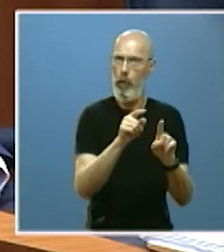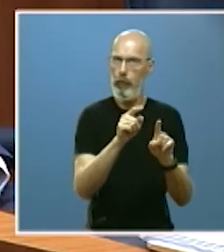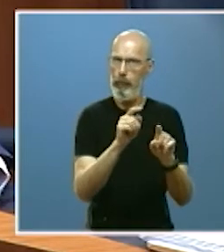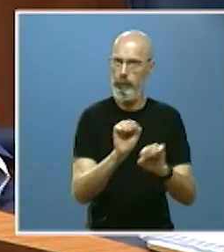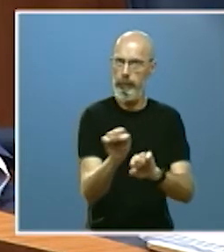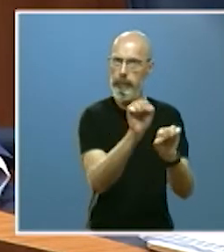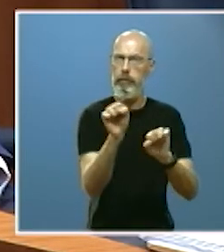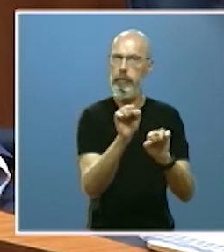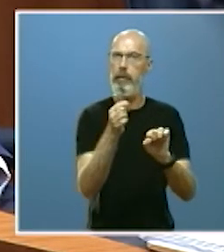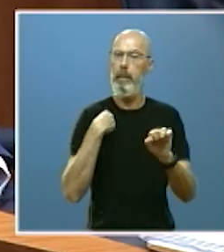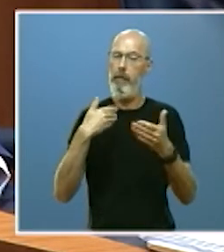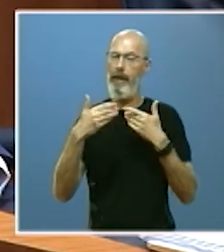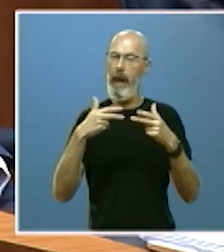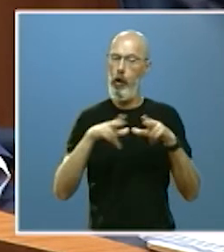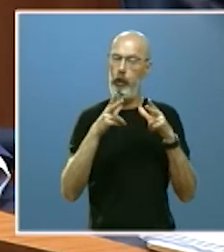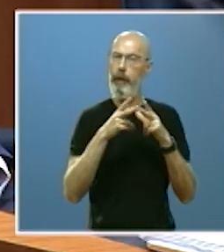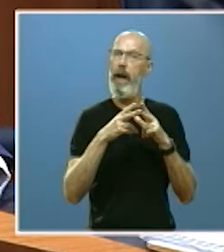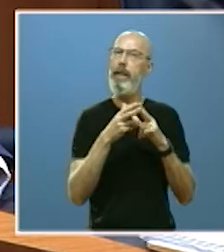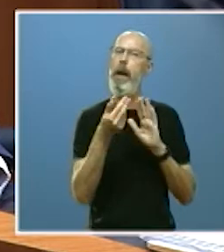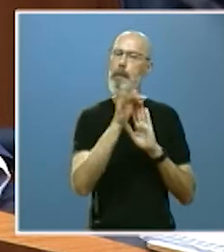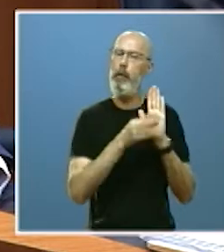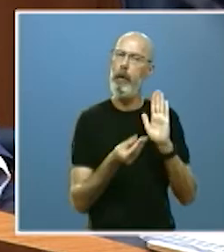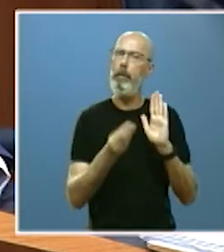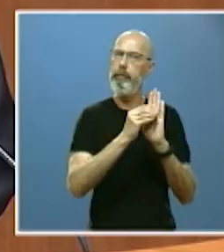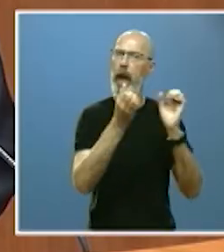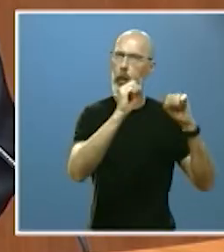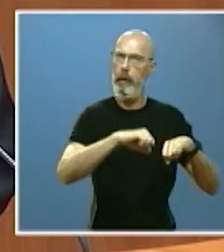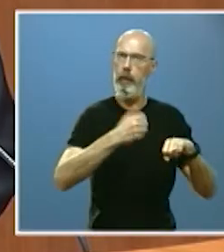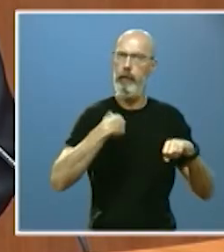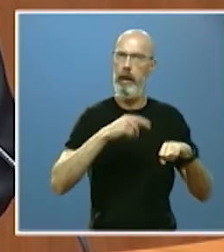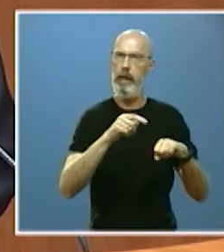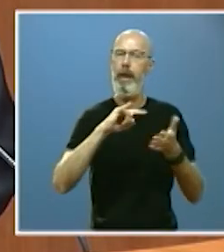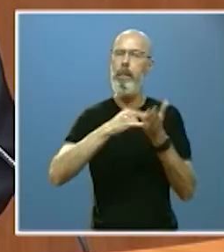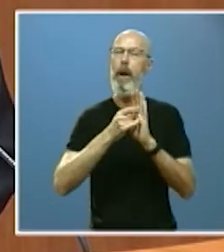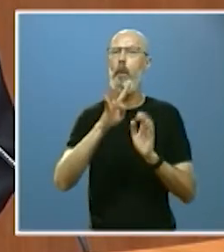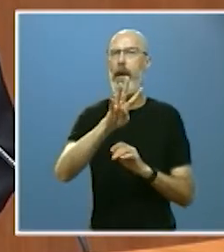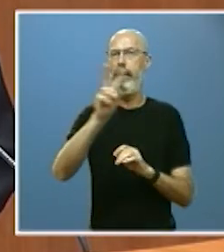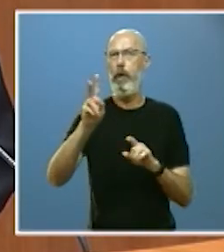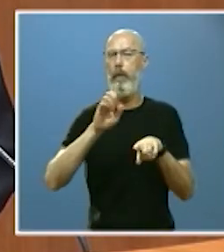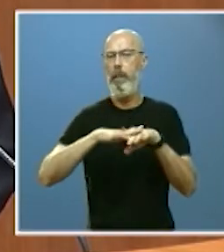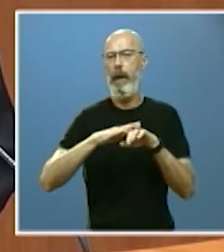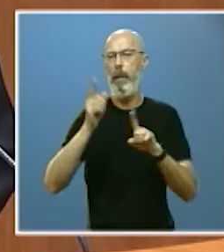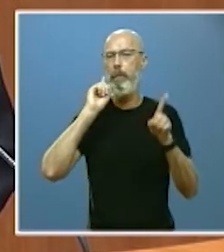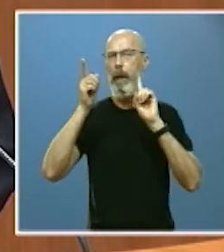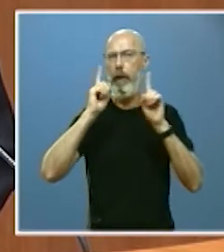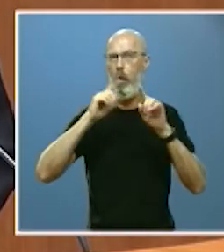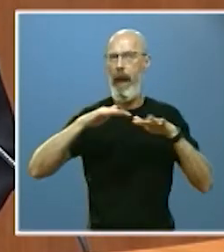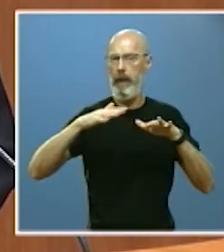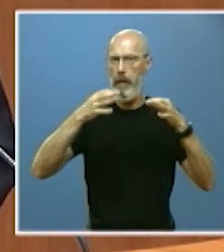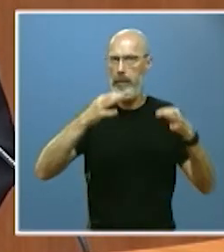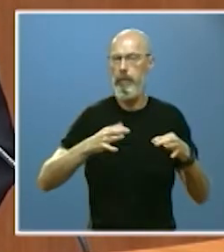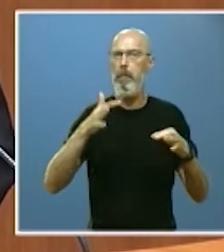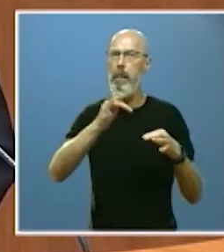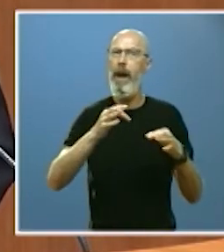el incremento de su presupuesto la recuperación del plan 42 para la prevención activa y el refuerzo de los recursos humanos